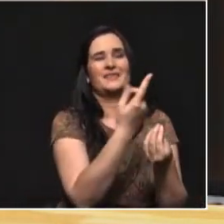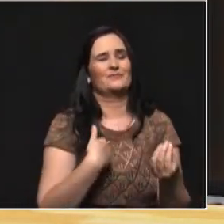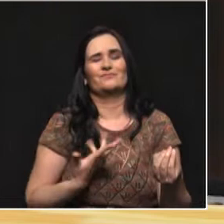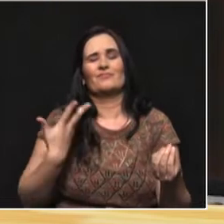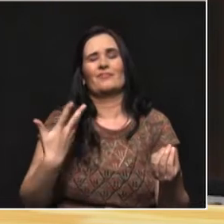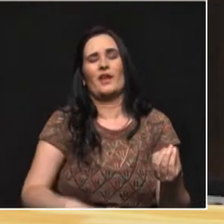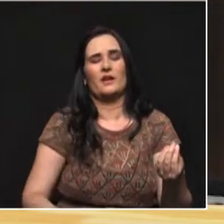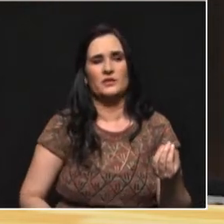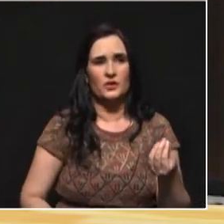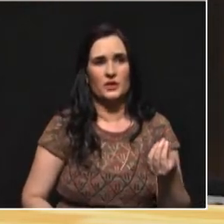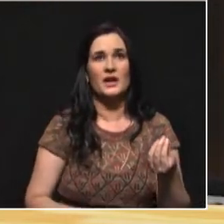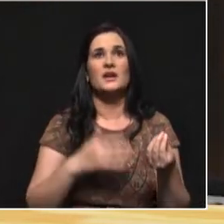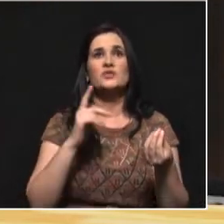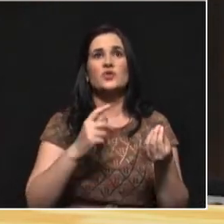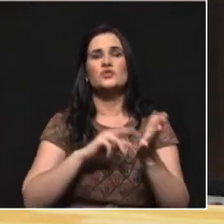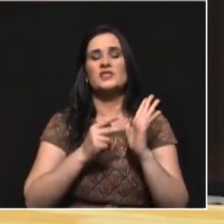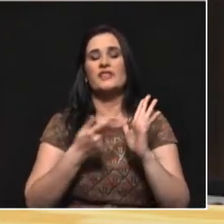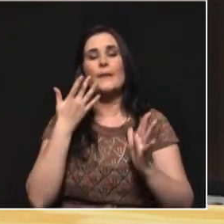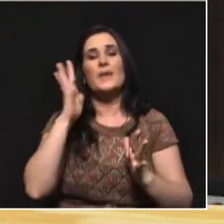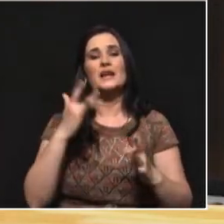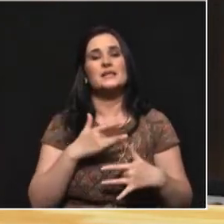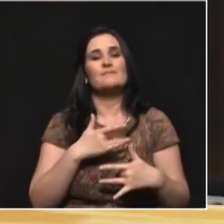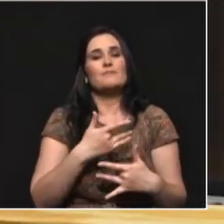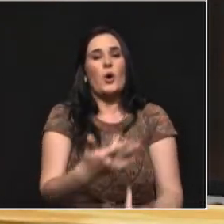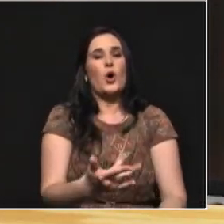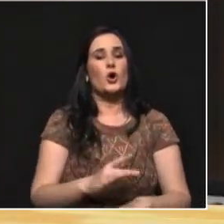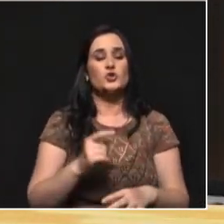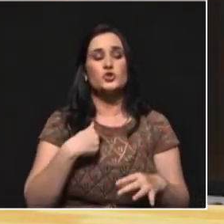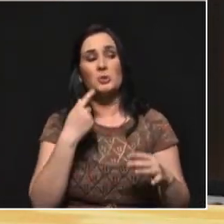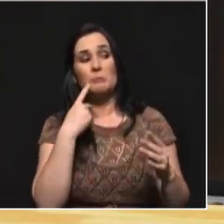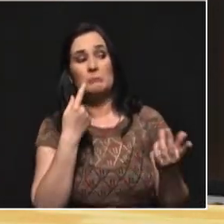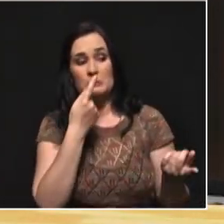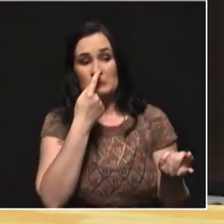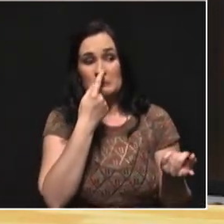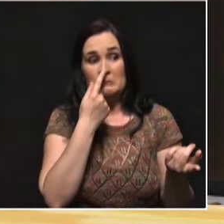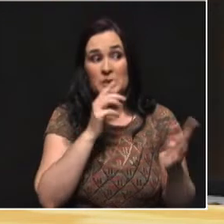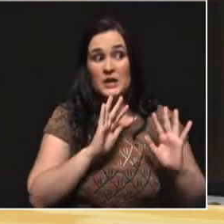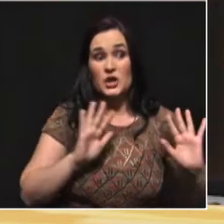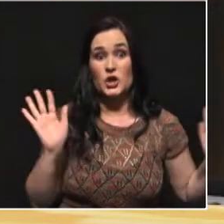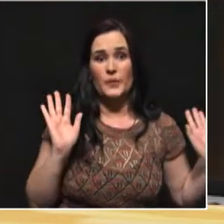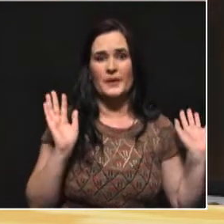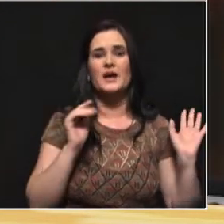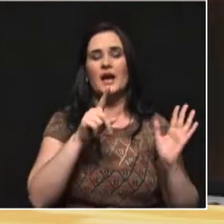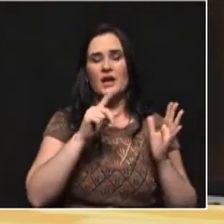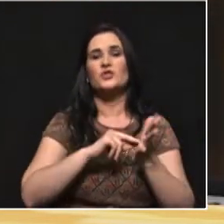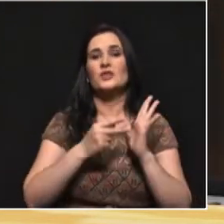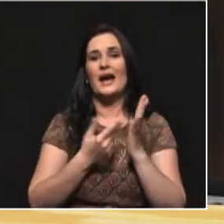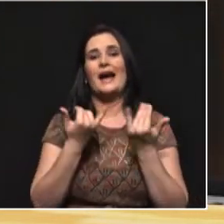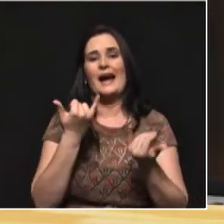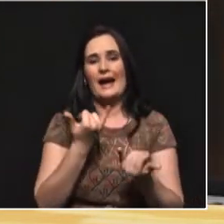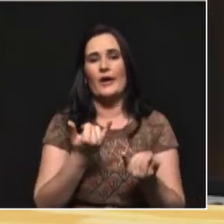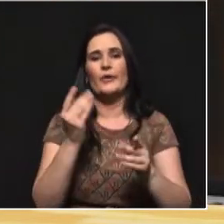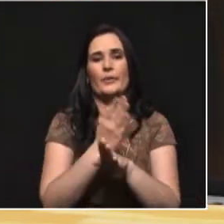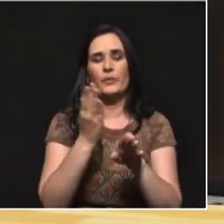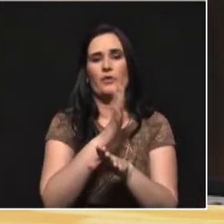de nada, entonces es más un voluntario, manteniéndose al margen. Y eso también hace parte de la crisis de los partidos. Pero usted